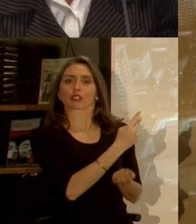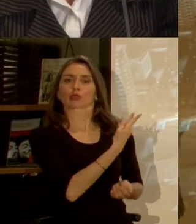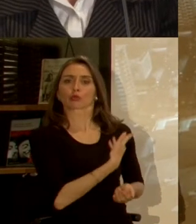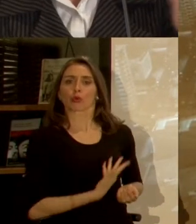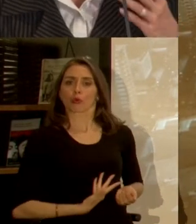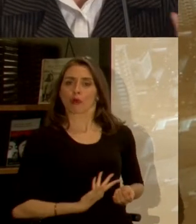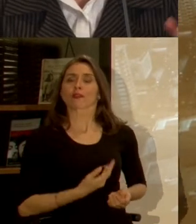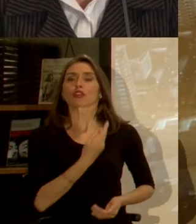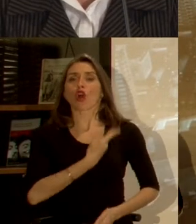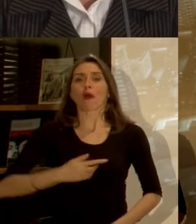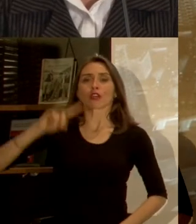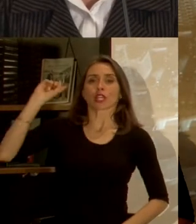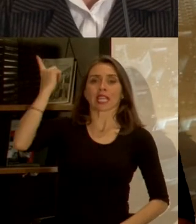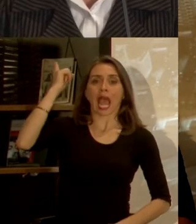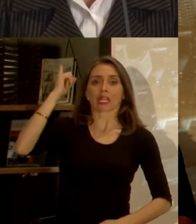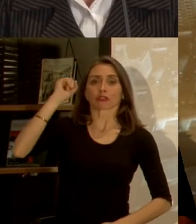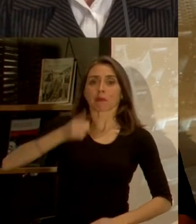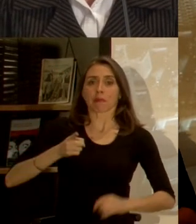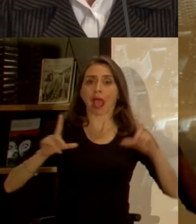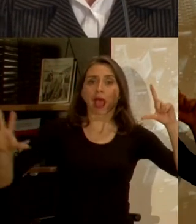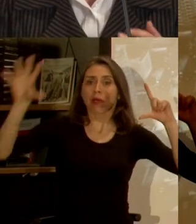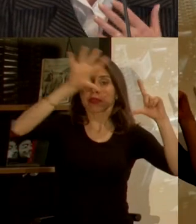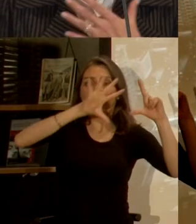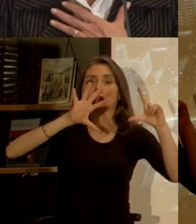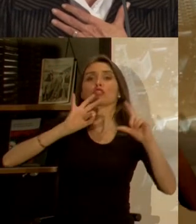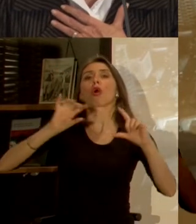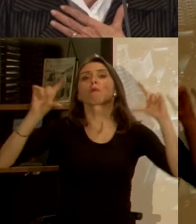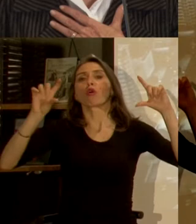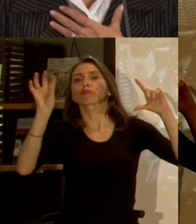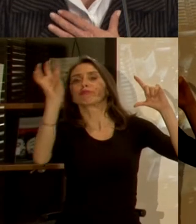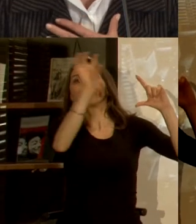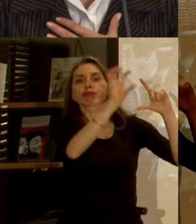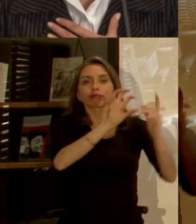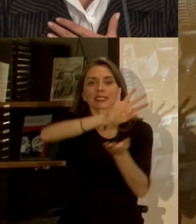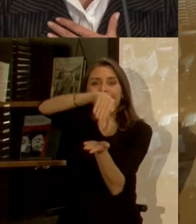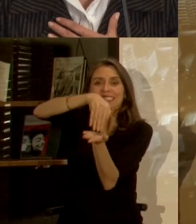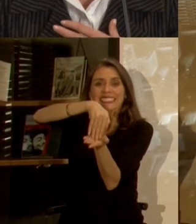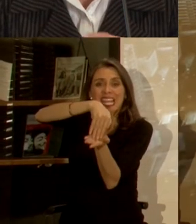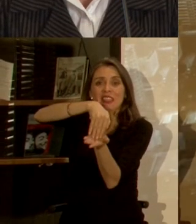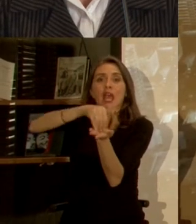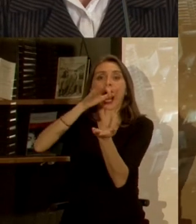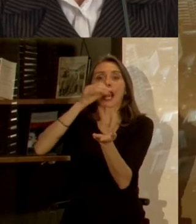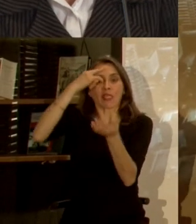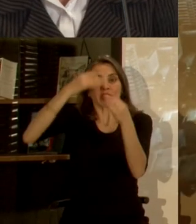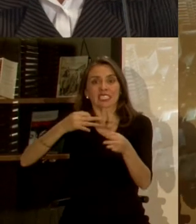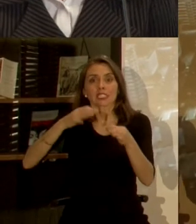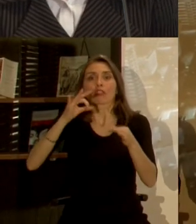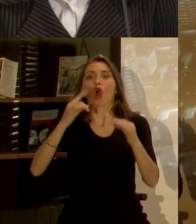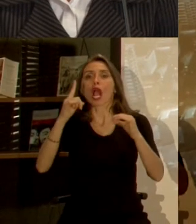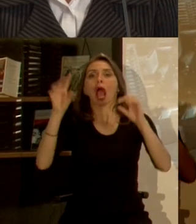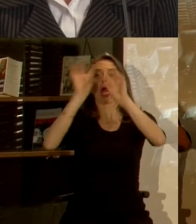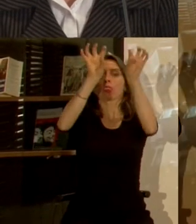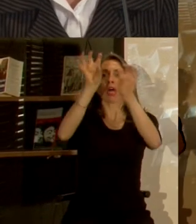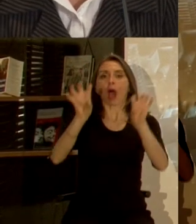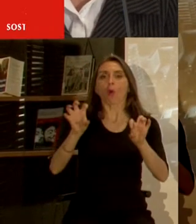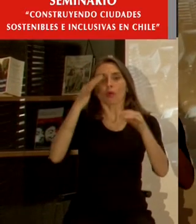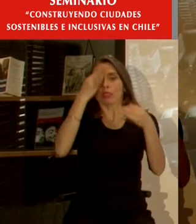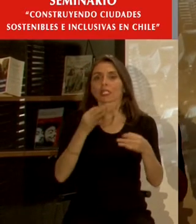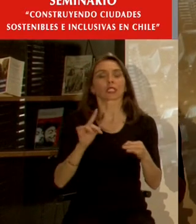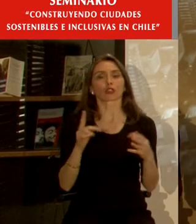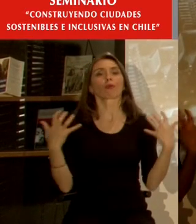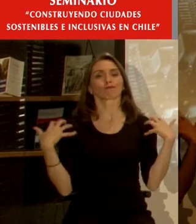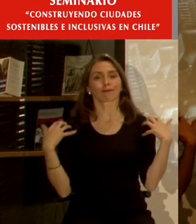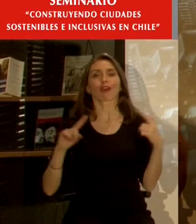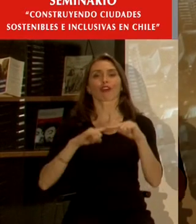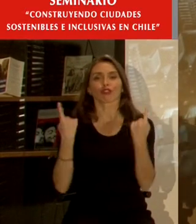o del gobierno nacional según el nivel de centralización sino que es un tema que nos atañe a todos. Sin embargo, en